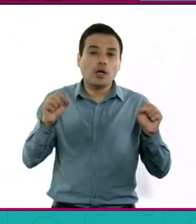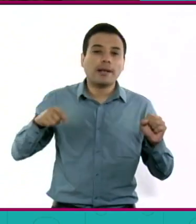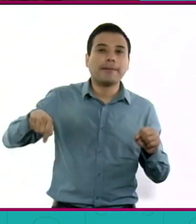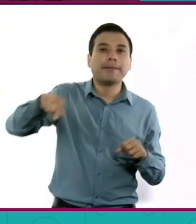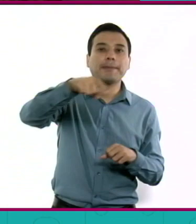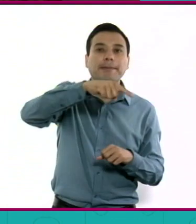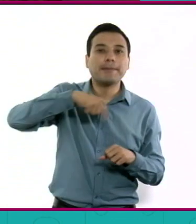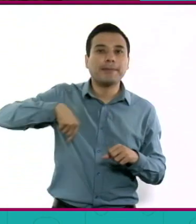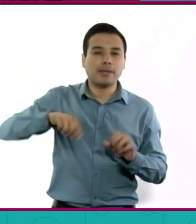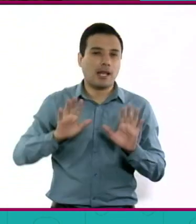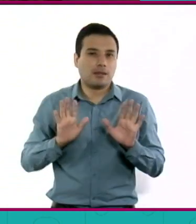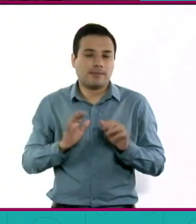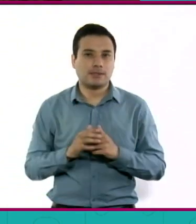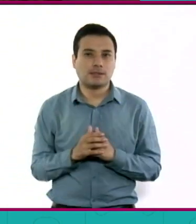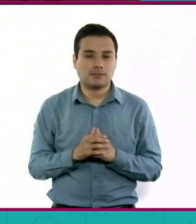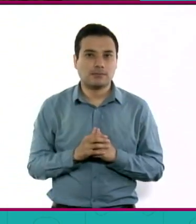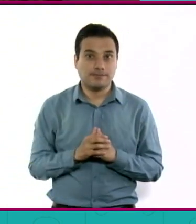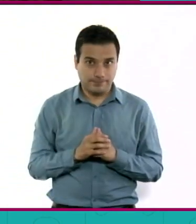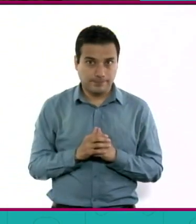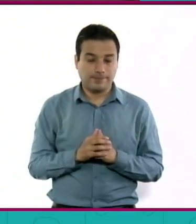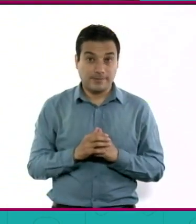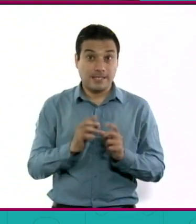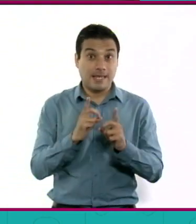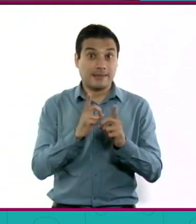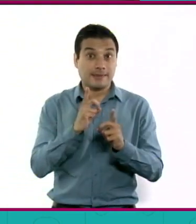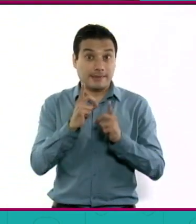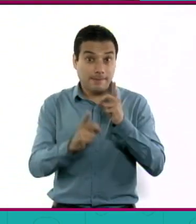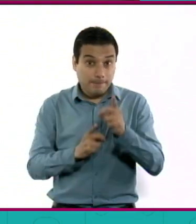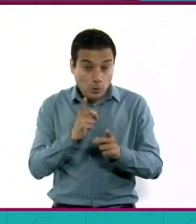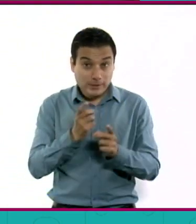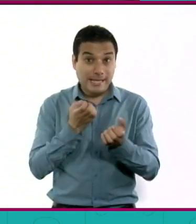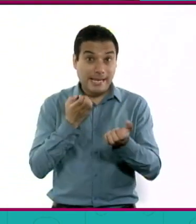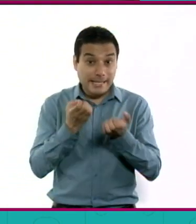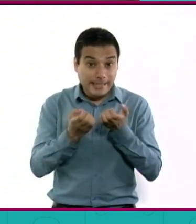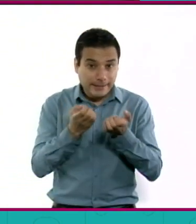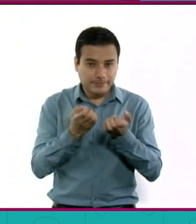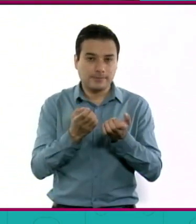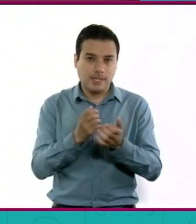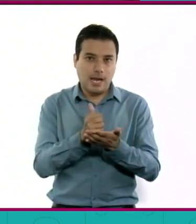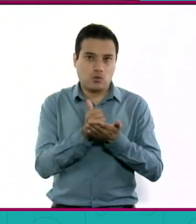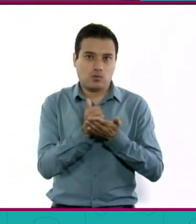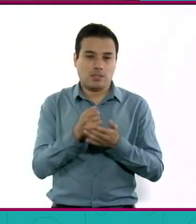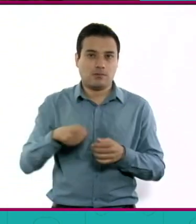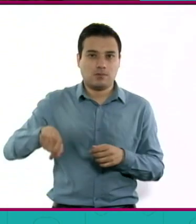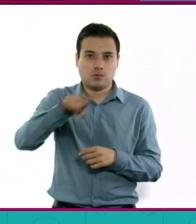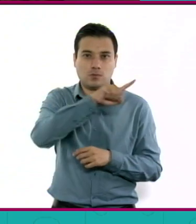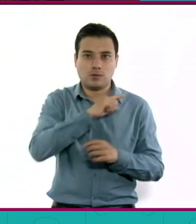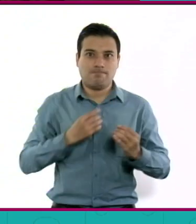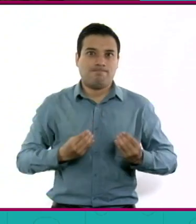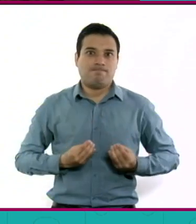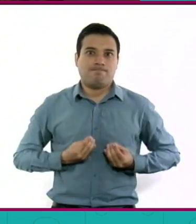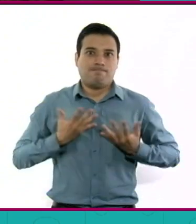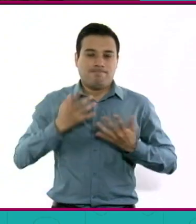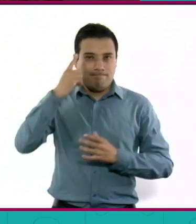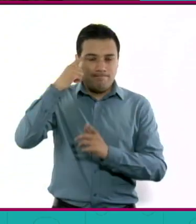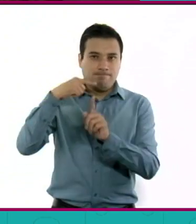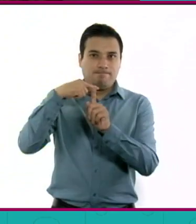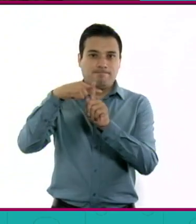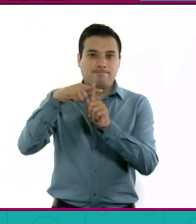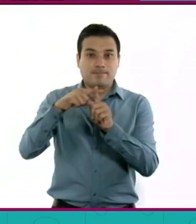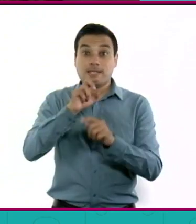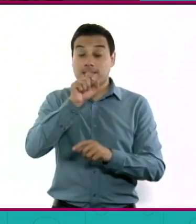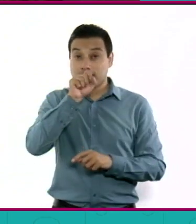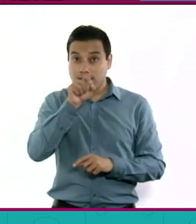Porque la actividad física activa muchísimas cosas, mejora el estado de ánimo y ayuda a la digestión. Es decir, tiene